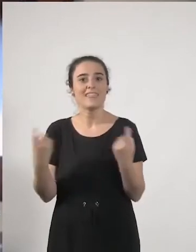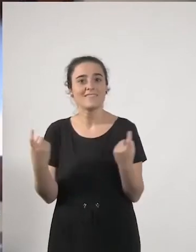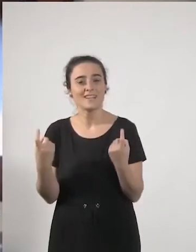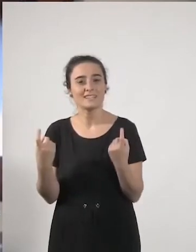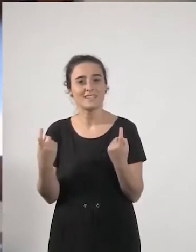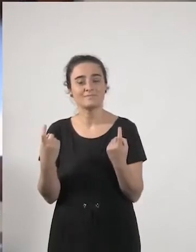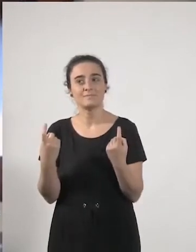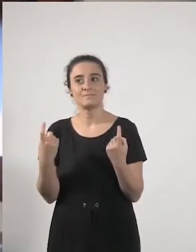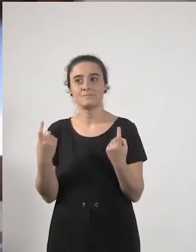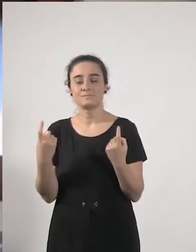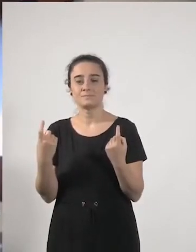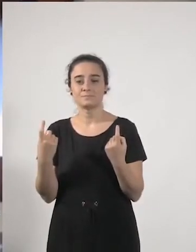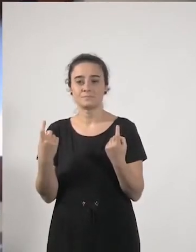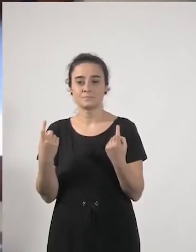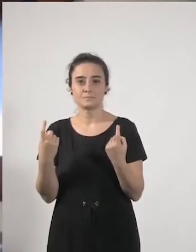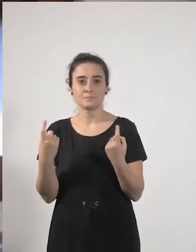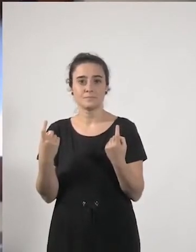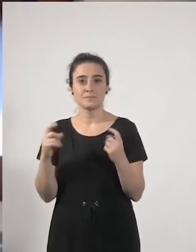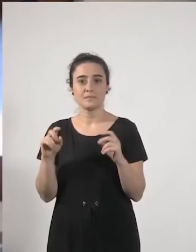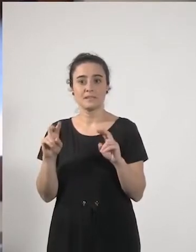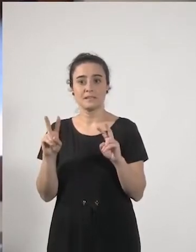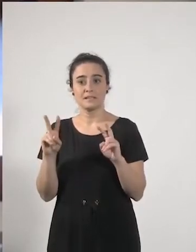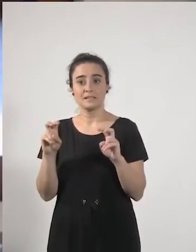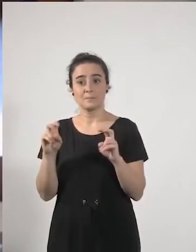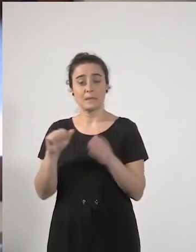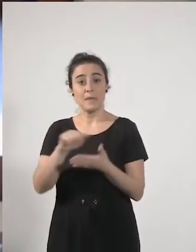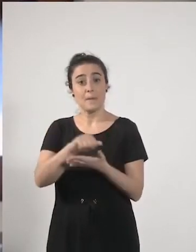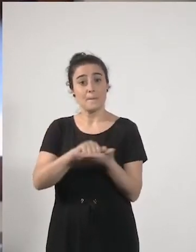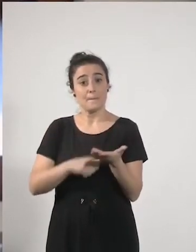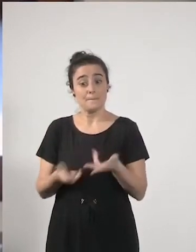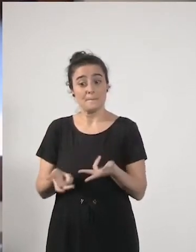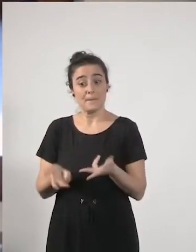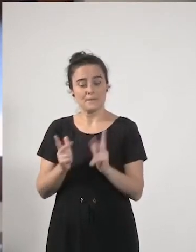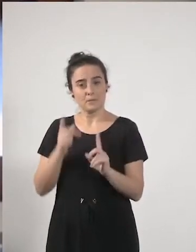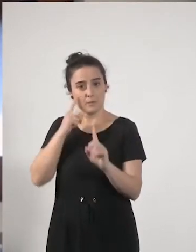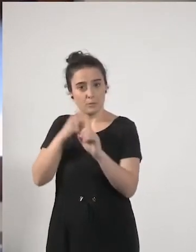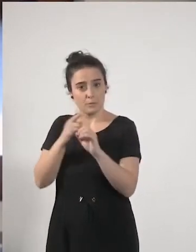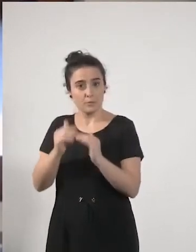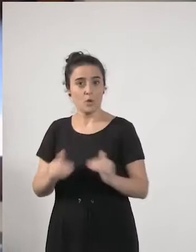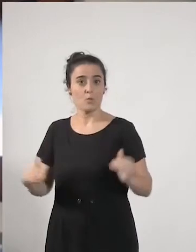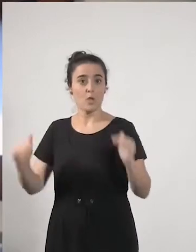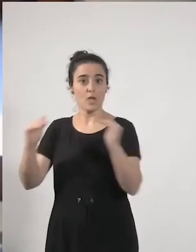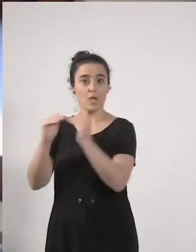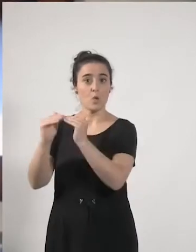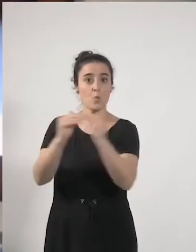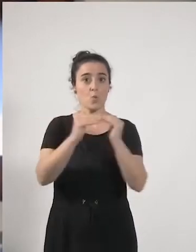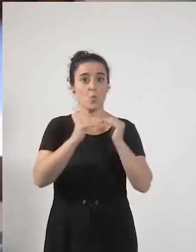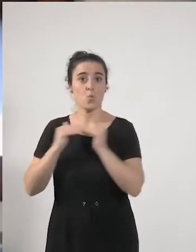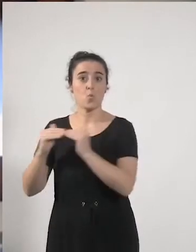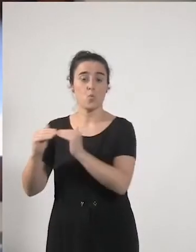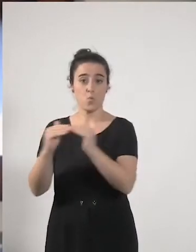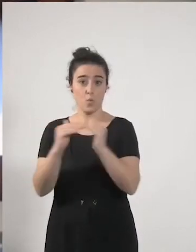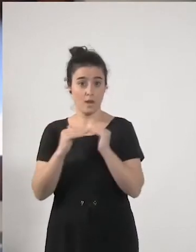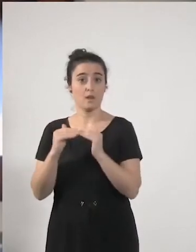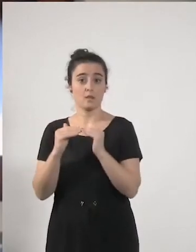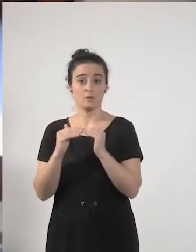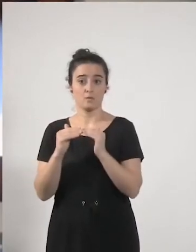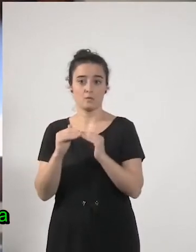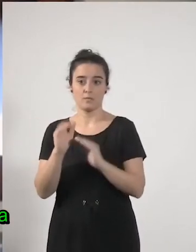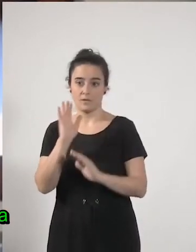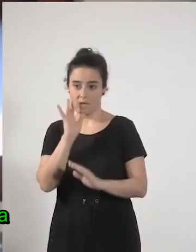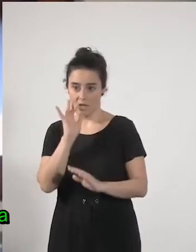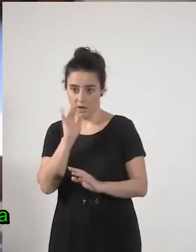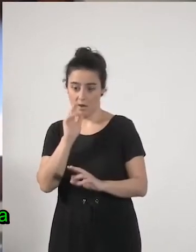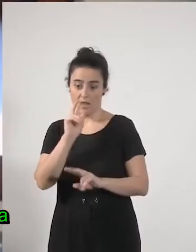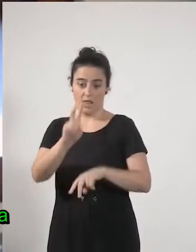la equiparación de los permisos para que sean igualitarios arreglando los problemas que ahora mismo en la reforma